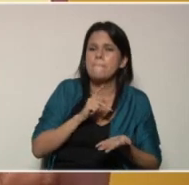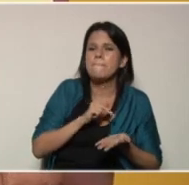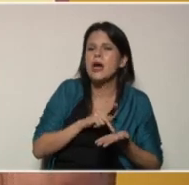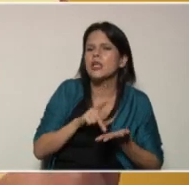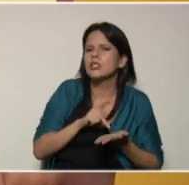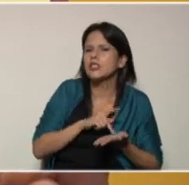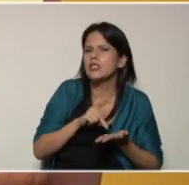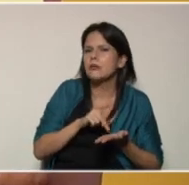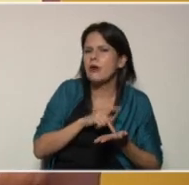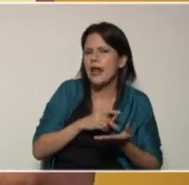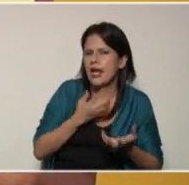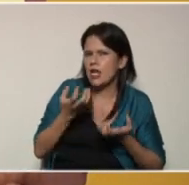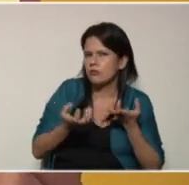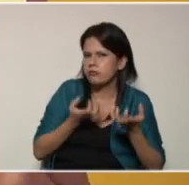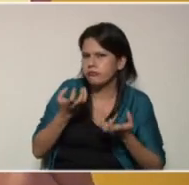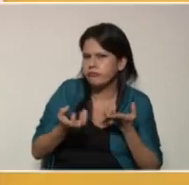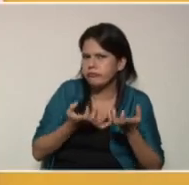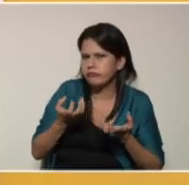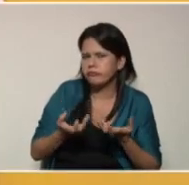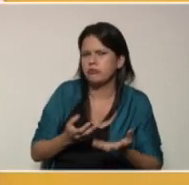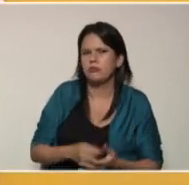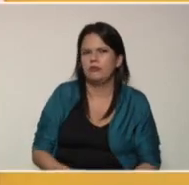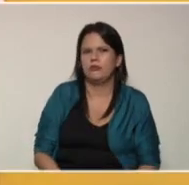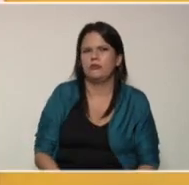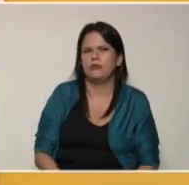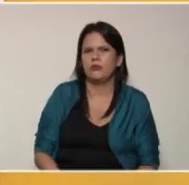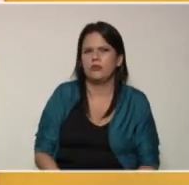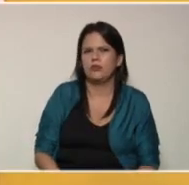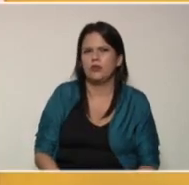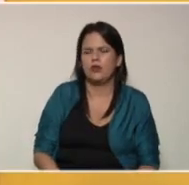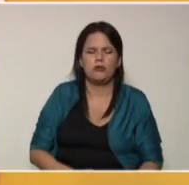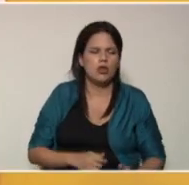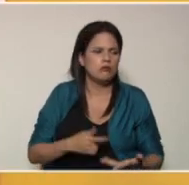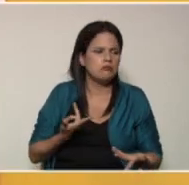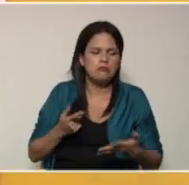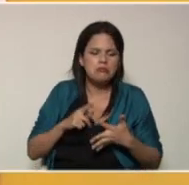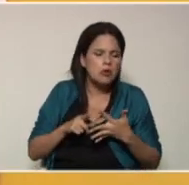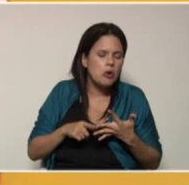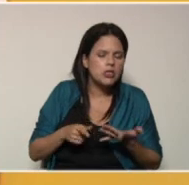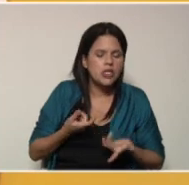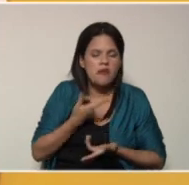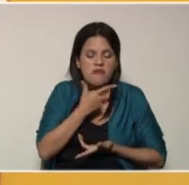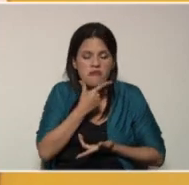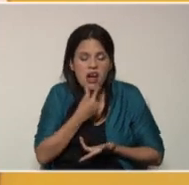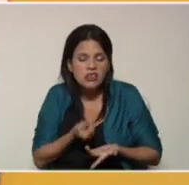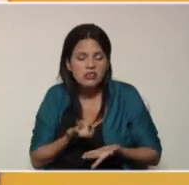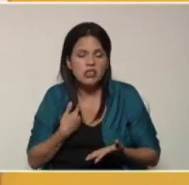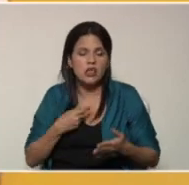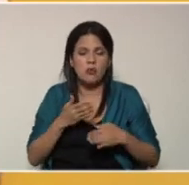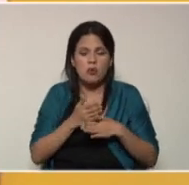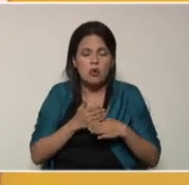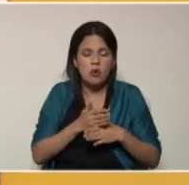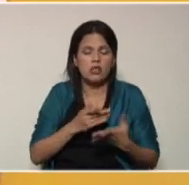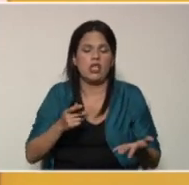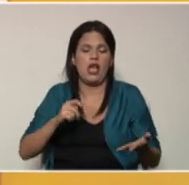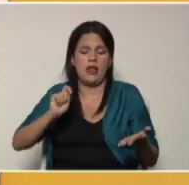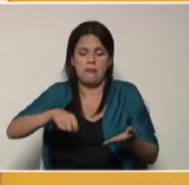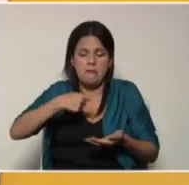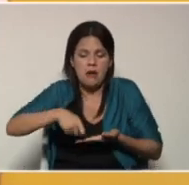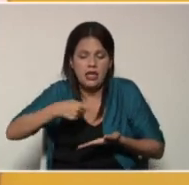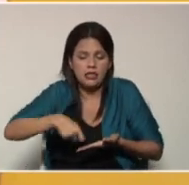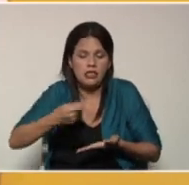en esta preparación, en tareas sencillas como batir, cortar, con ayuda del adulto